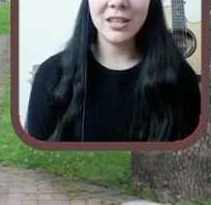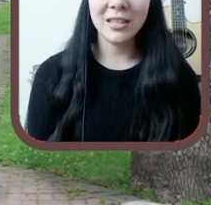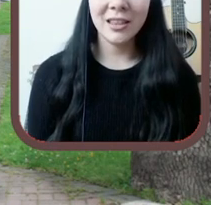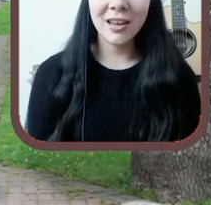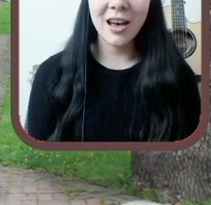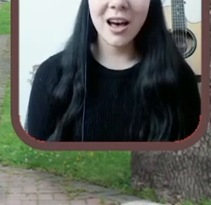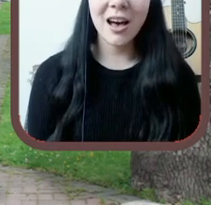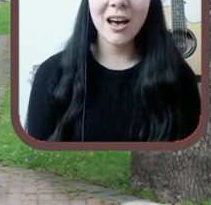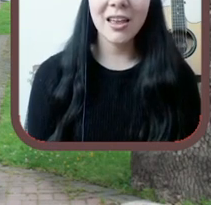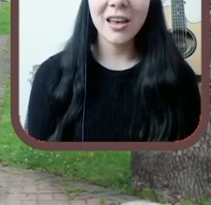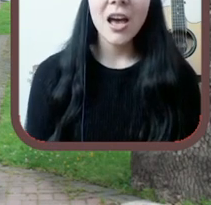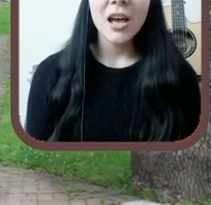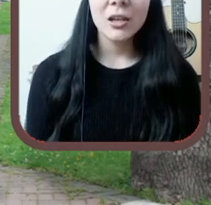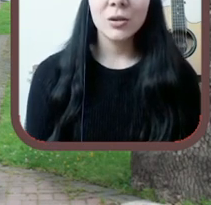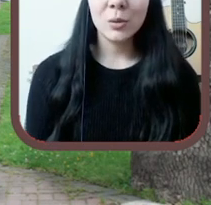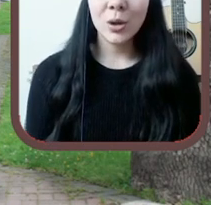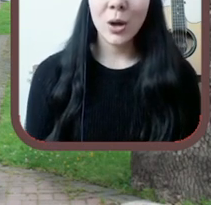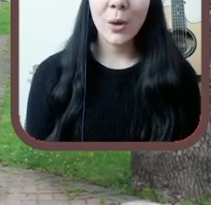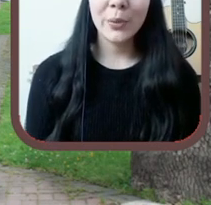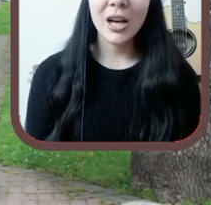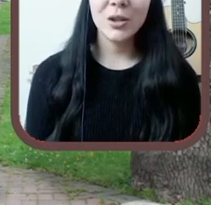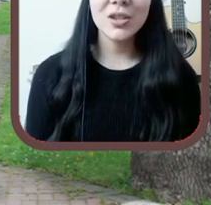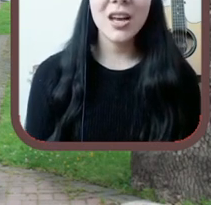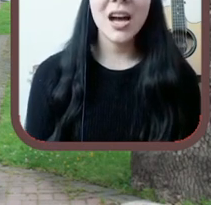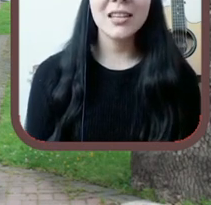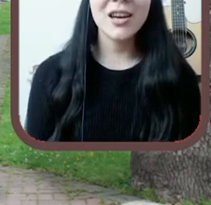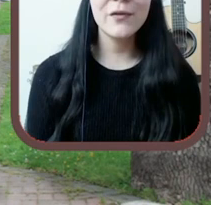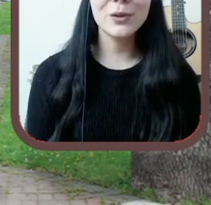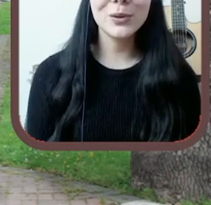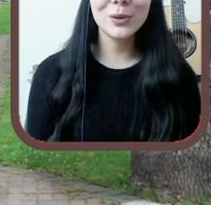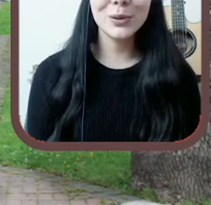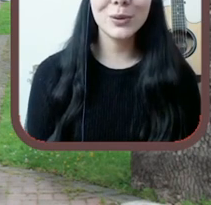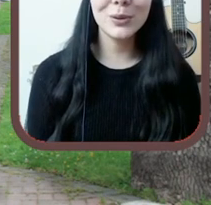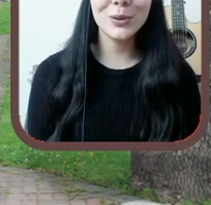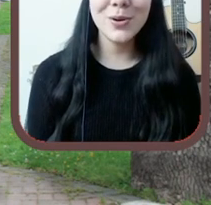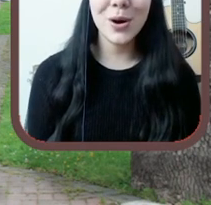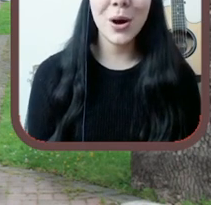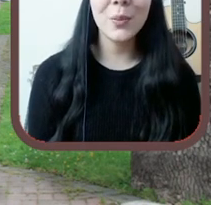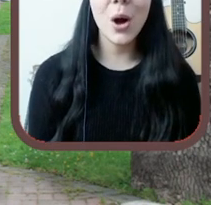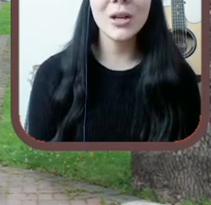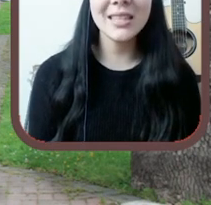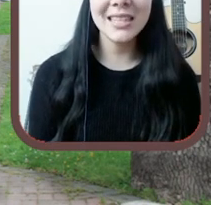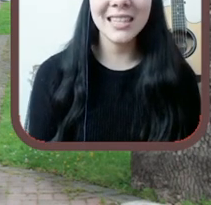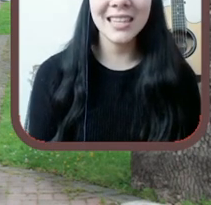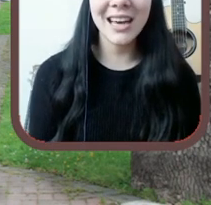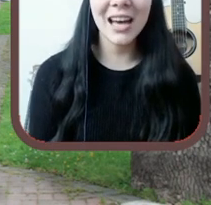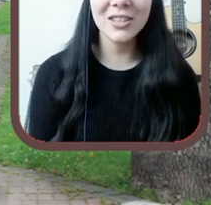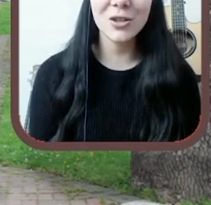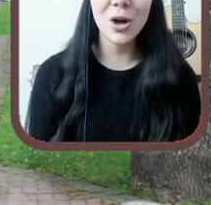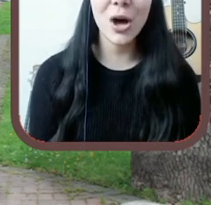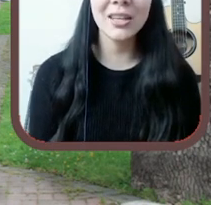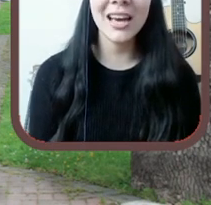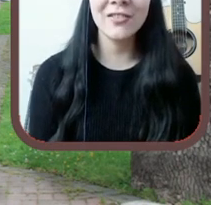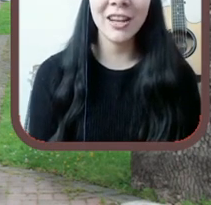universidad. En tu nombre, el mensaje hay futuro, poesía,